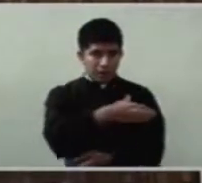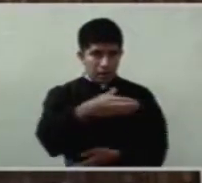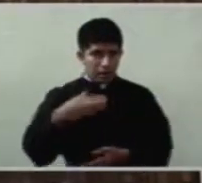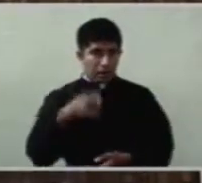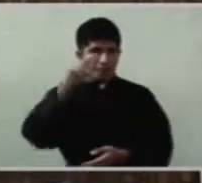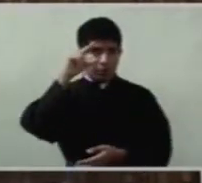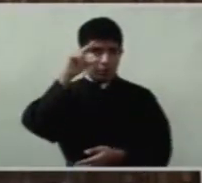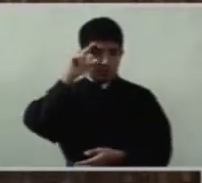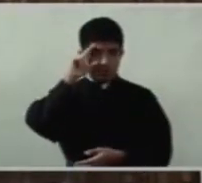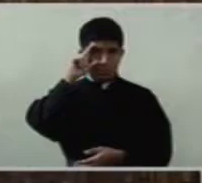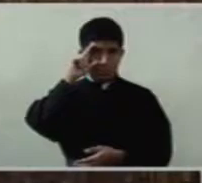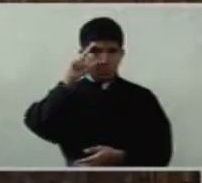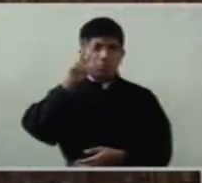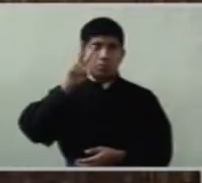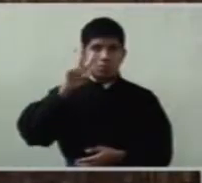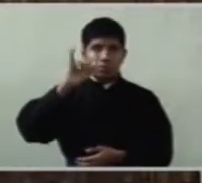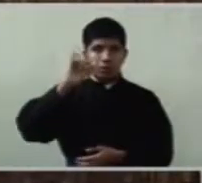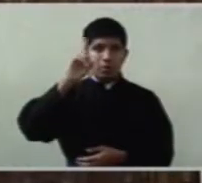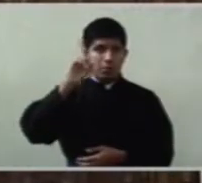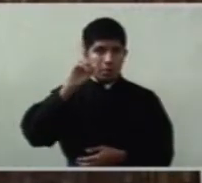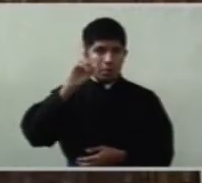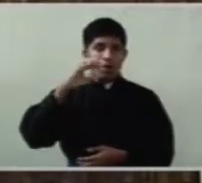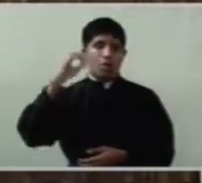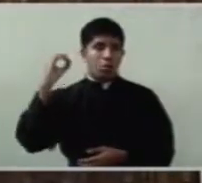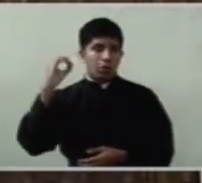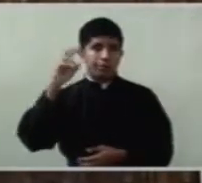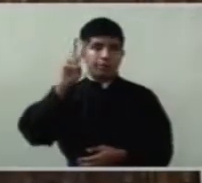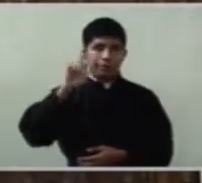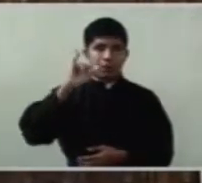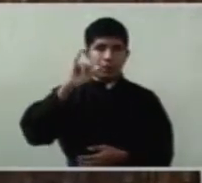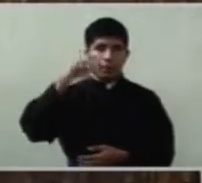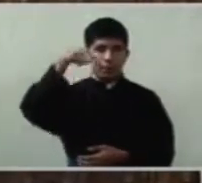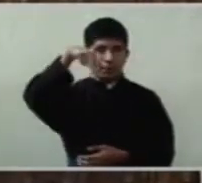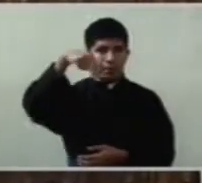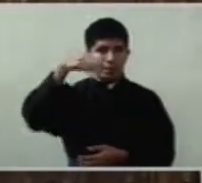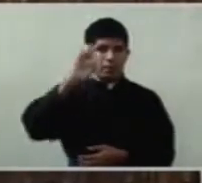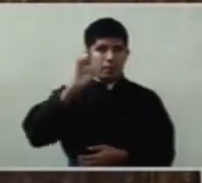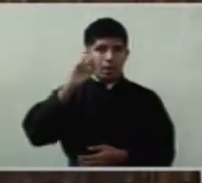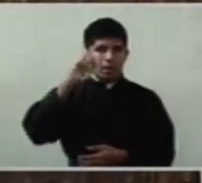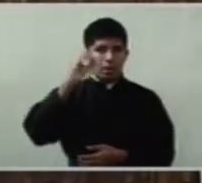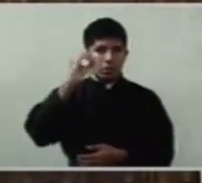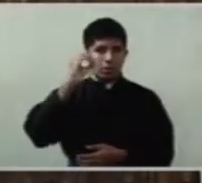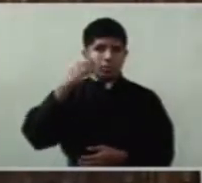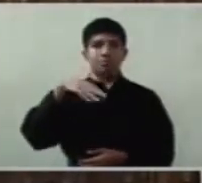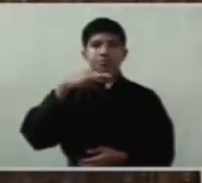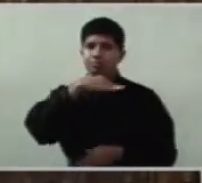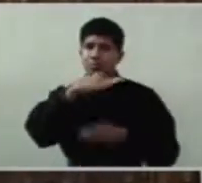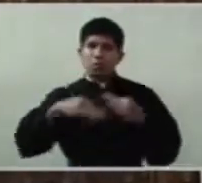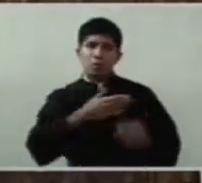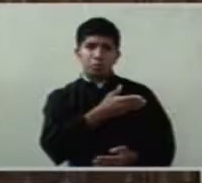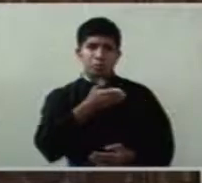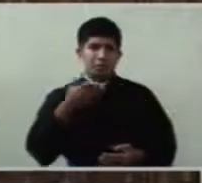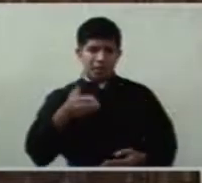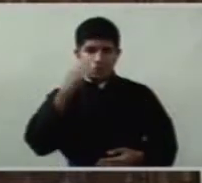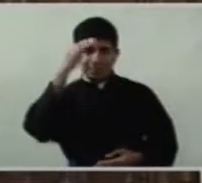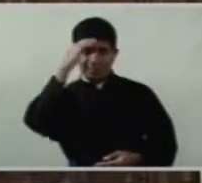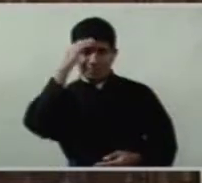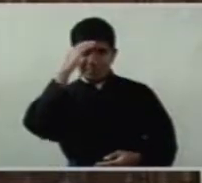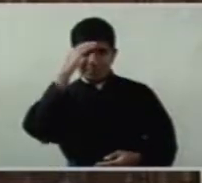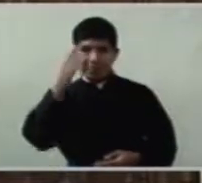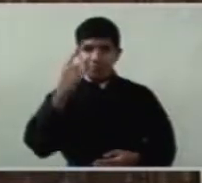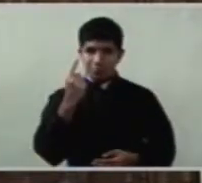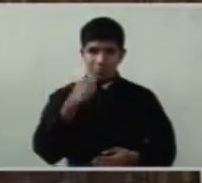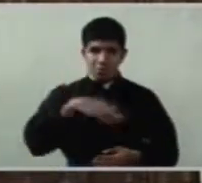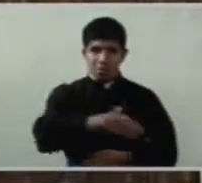Todos ustedes conocen una parra o una vid y saben